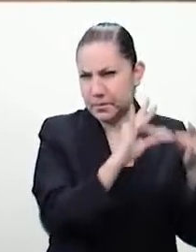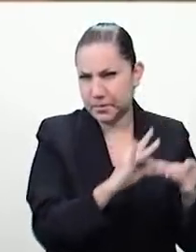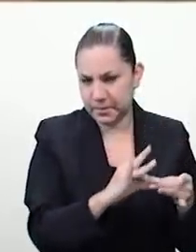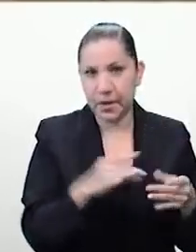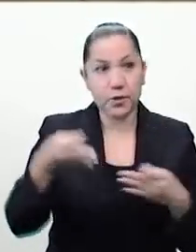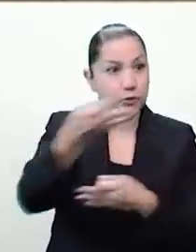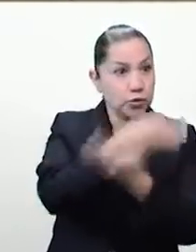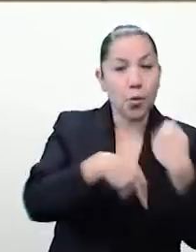contamos todos. INE.